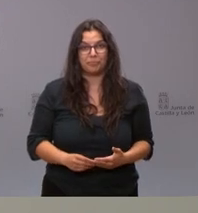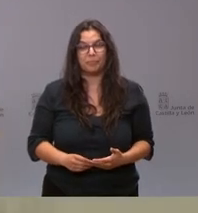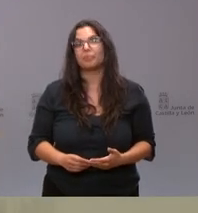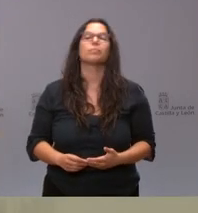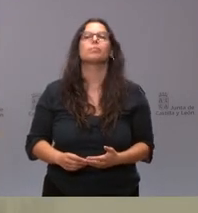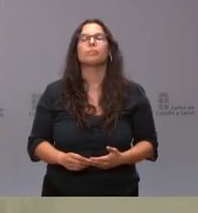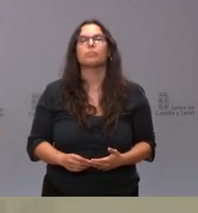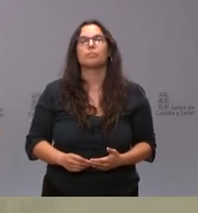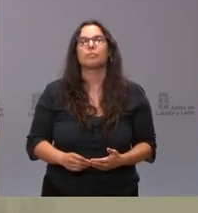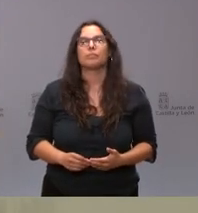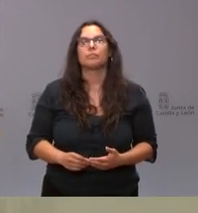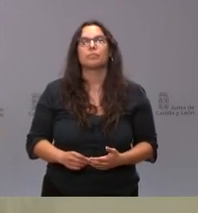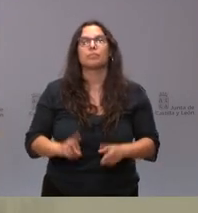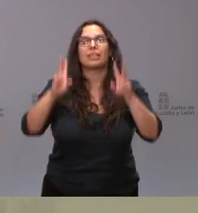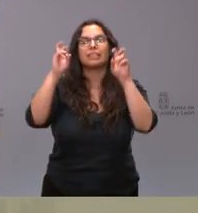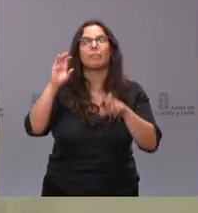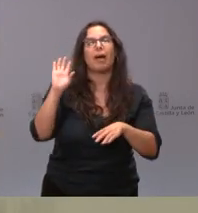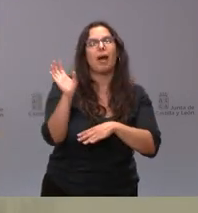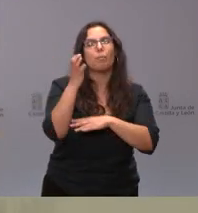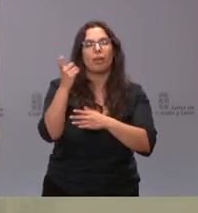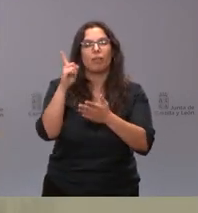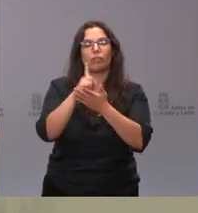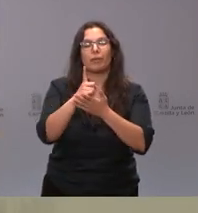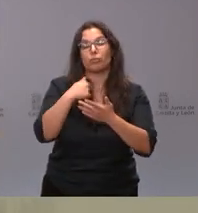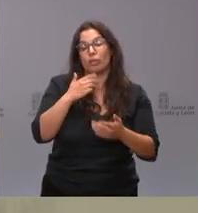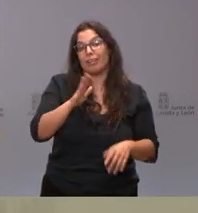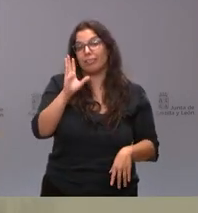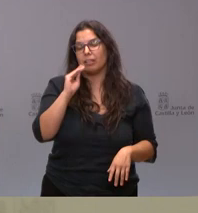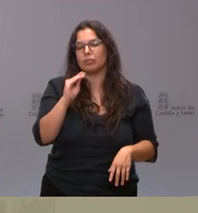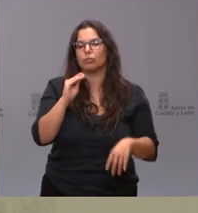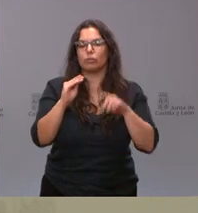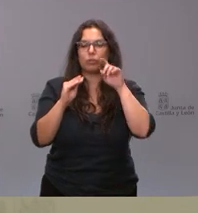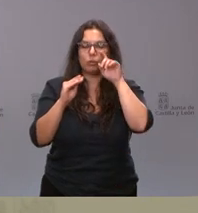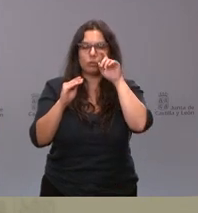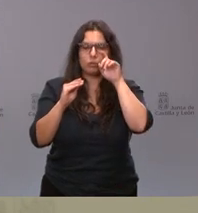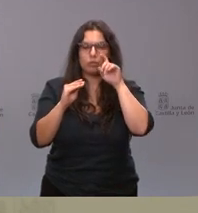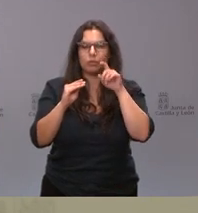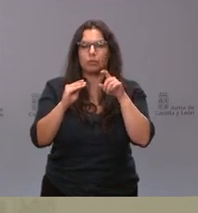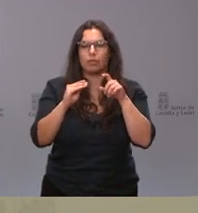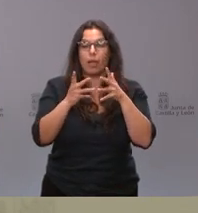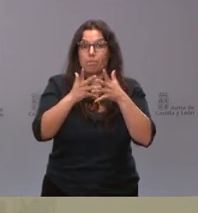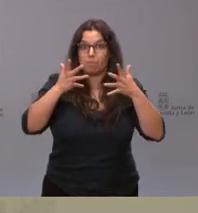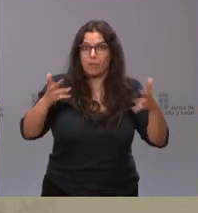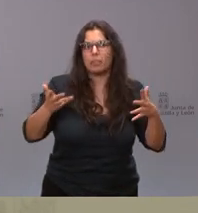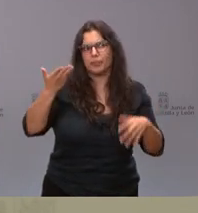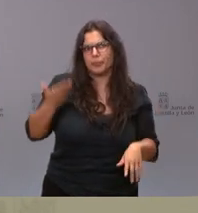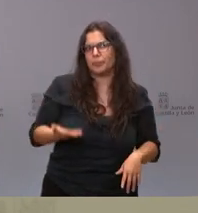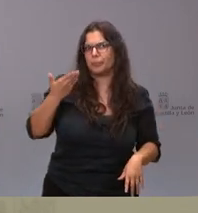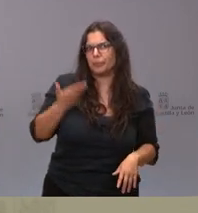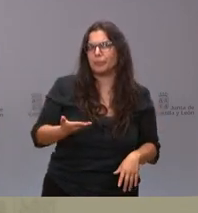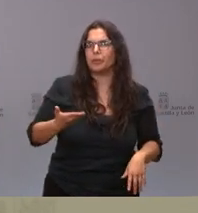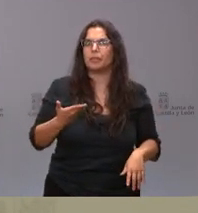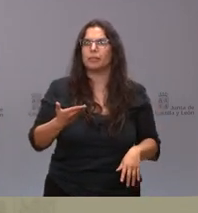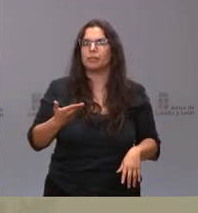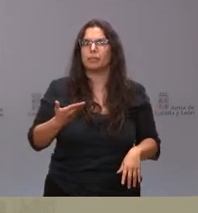Volviendo al tema de las ambulancias, yo entiendo que el importantísimo aumento de dotación, de alguna manera es una enmienda en la